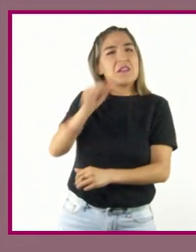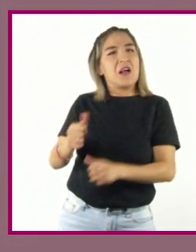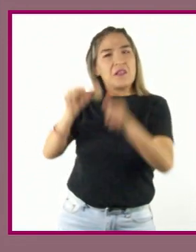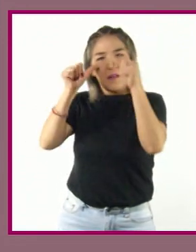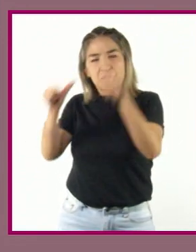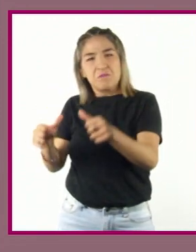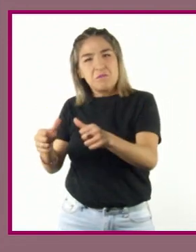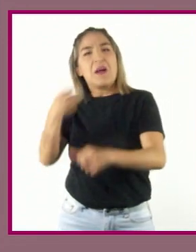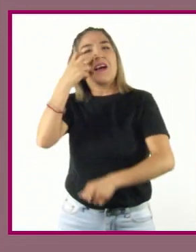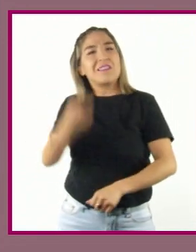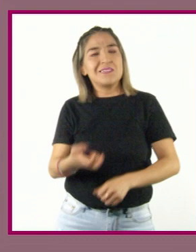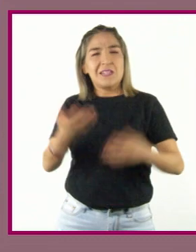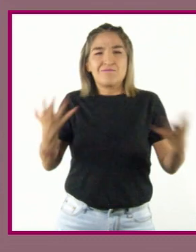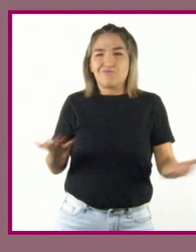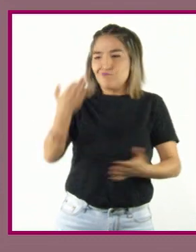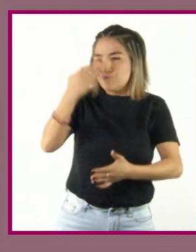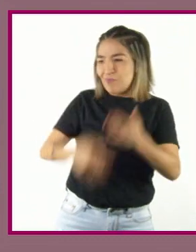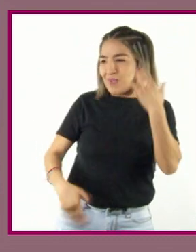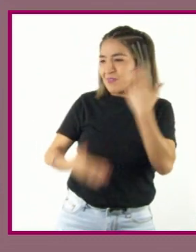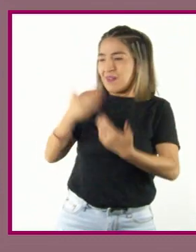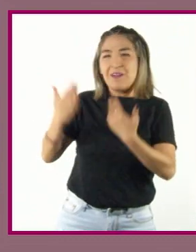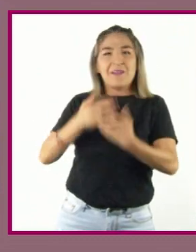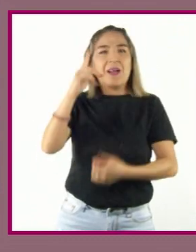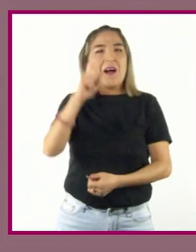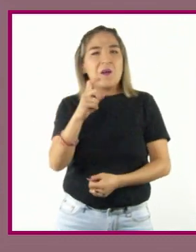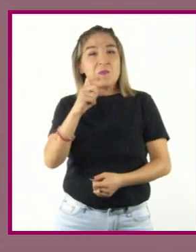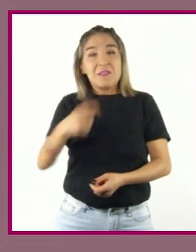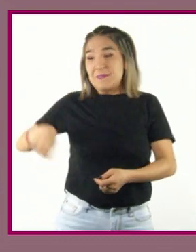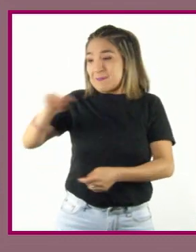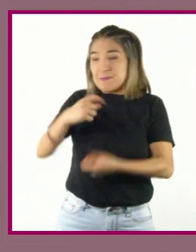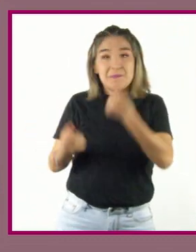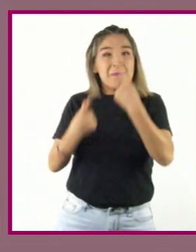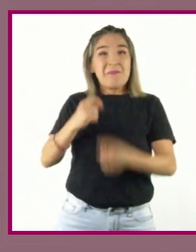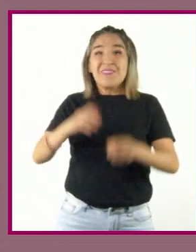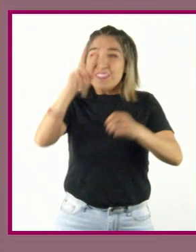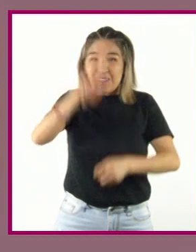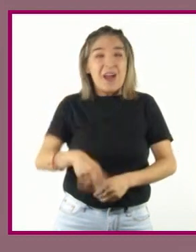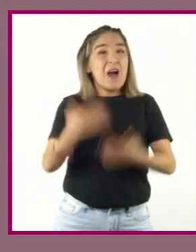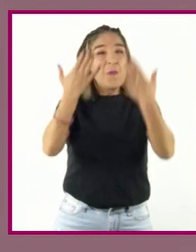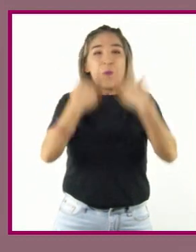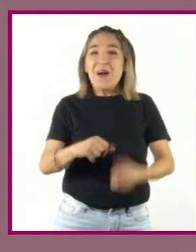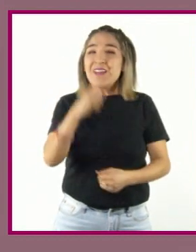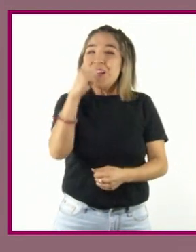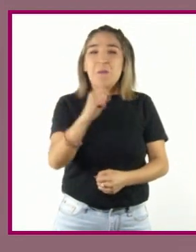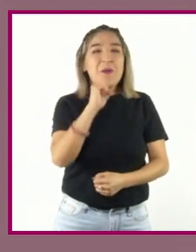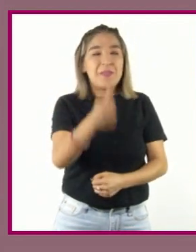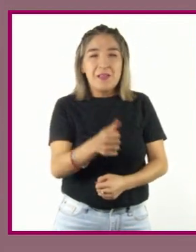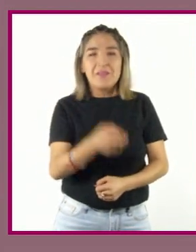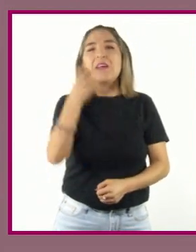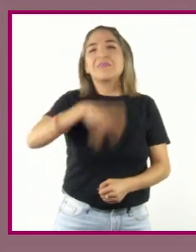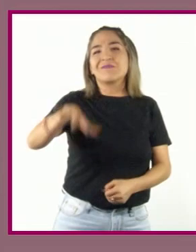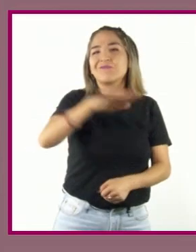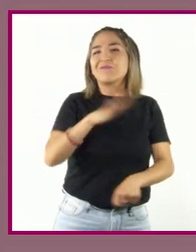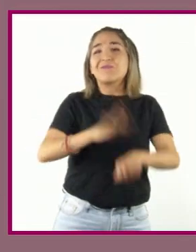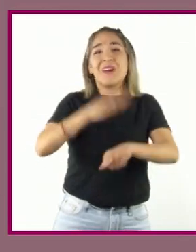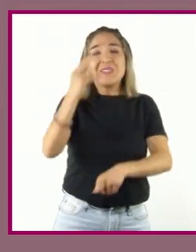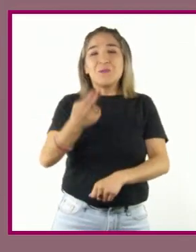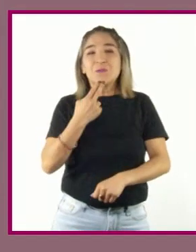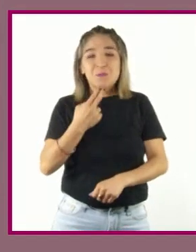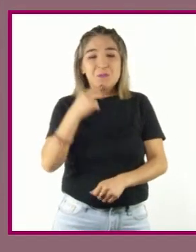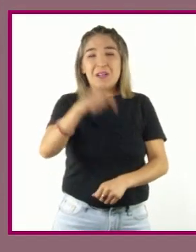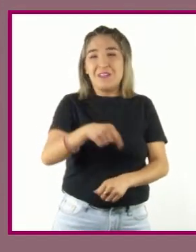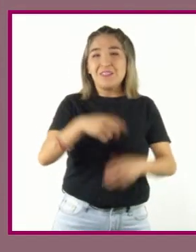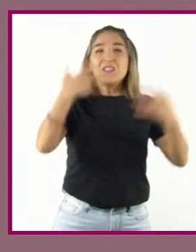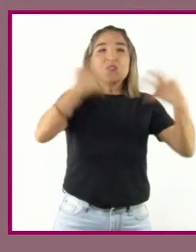a quienes ésta les resulta insuficiente. Incluso algunas no cuentan con agua potable. El uso desmedido del agua del río por